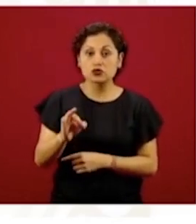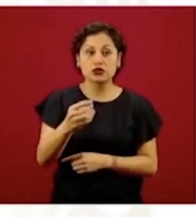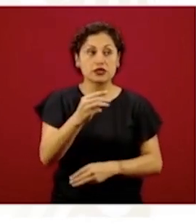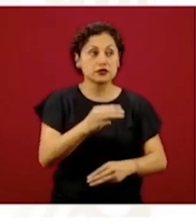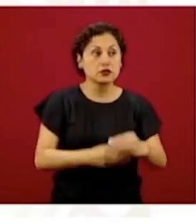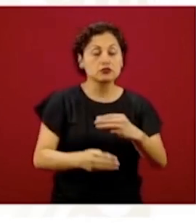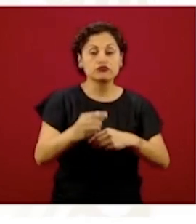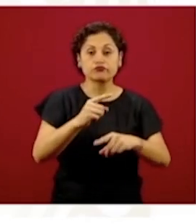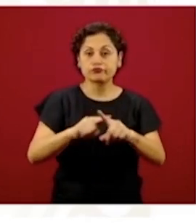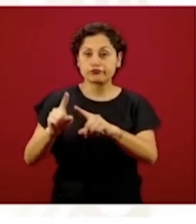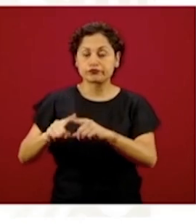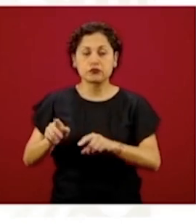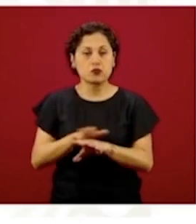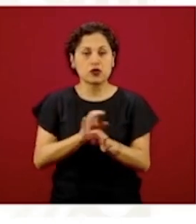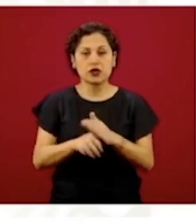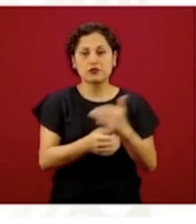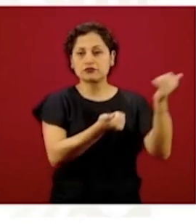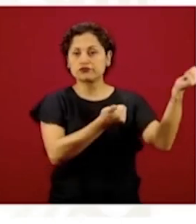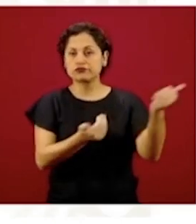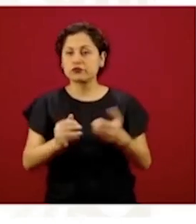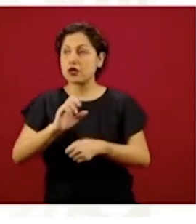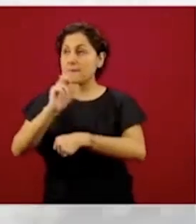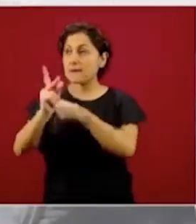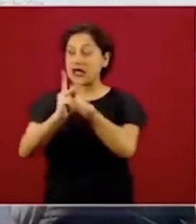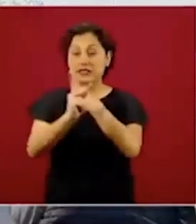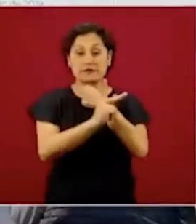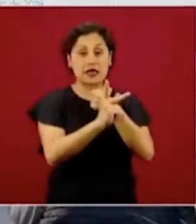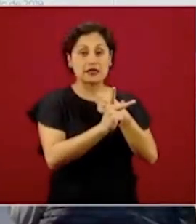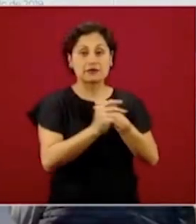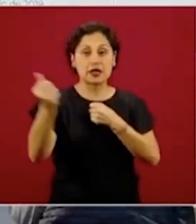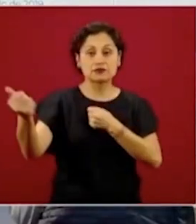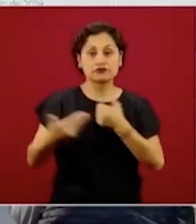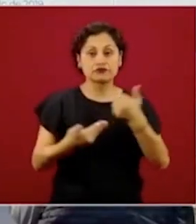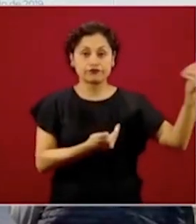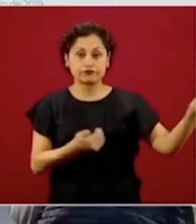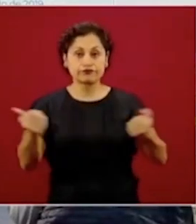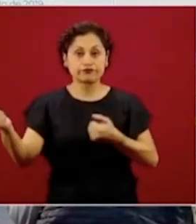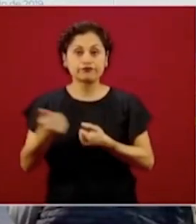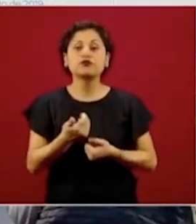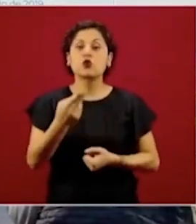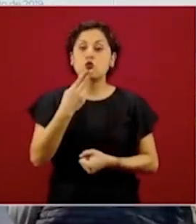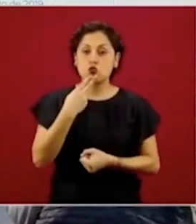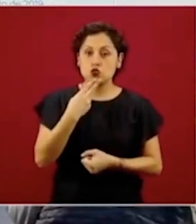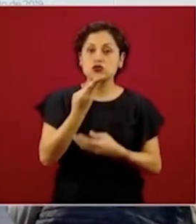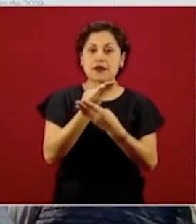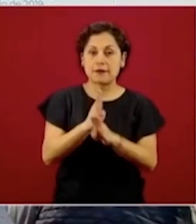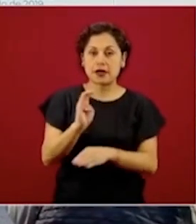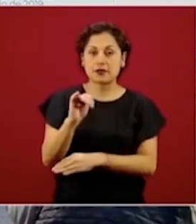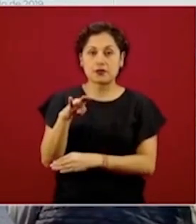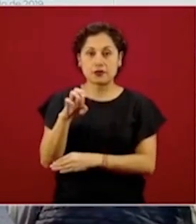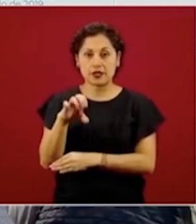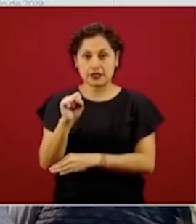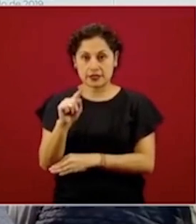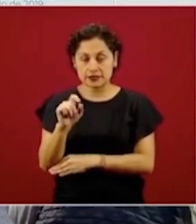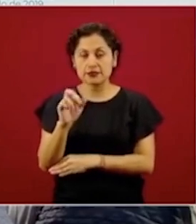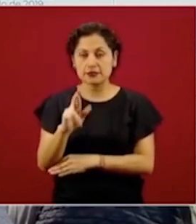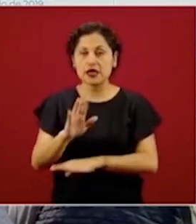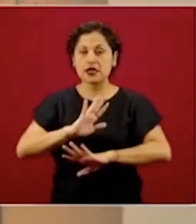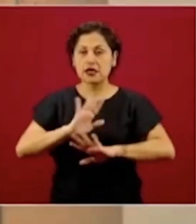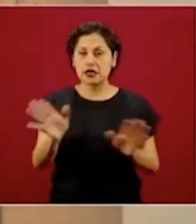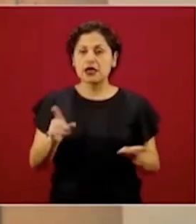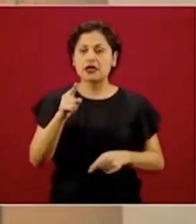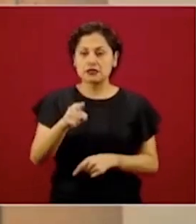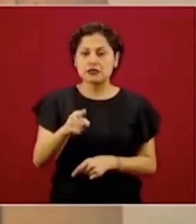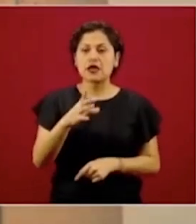enviaban sus remesas vía el Banco del Bienestar. Hemos dado un salto este primer trimestre, comparado con el año